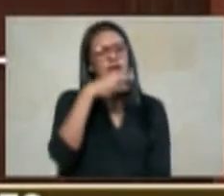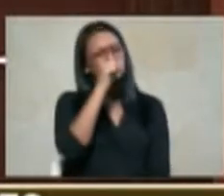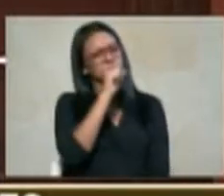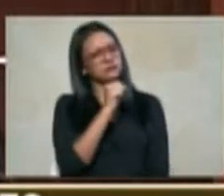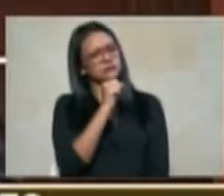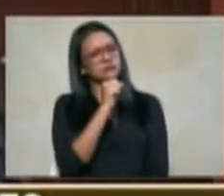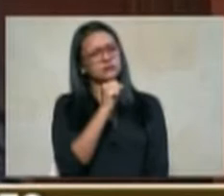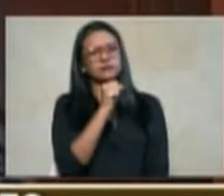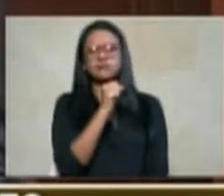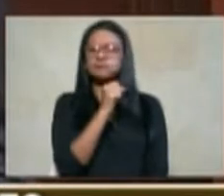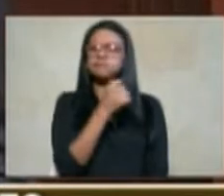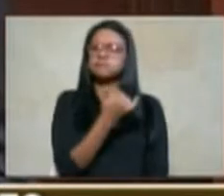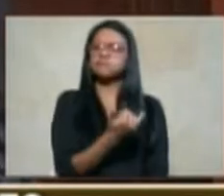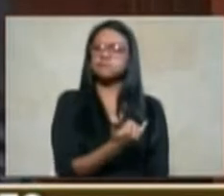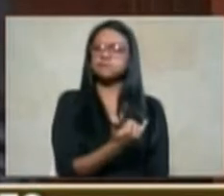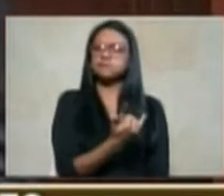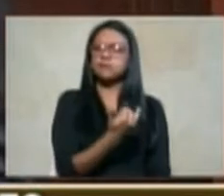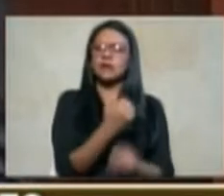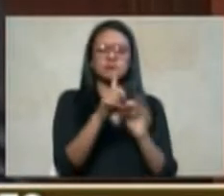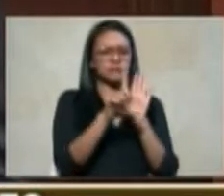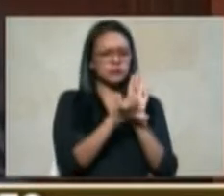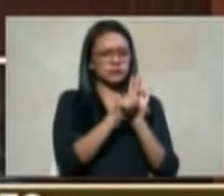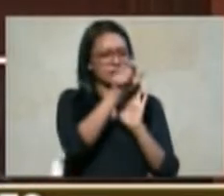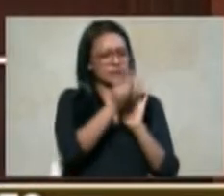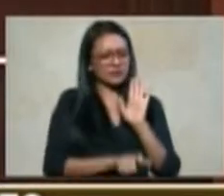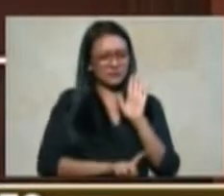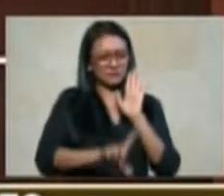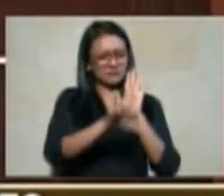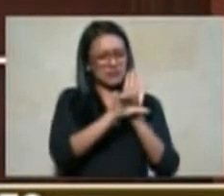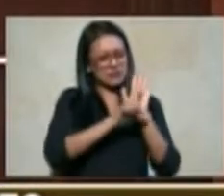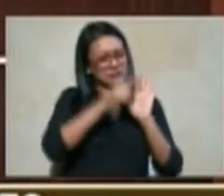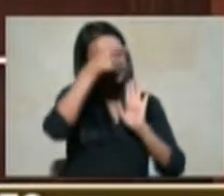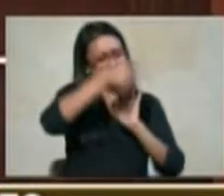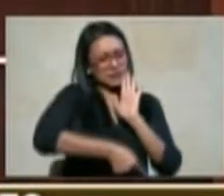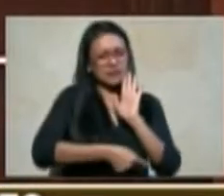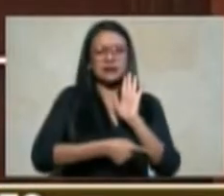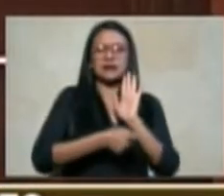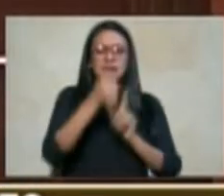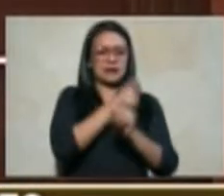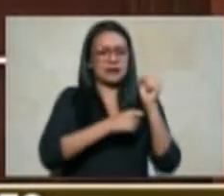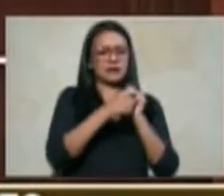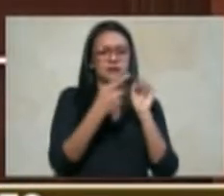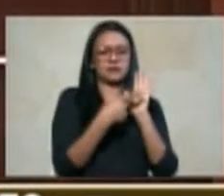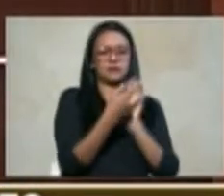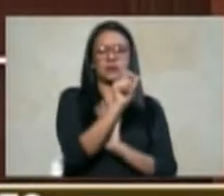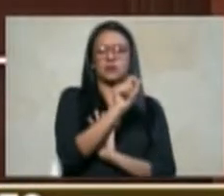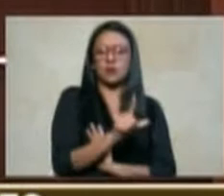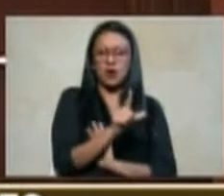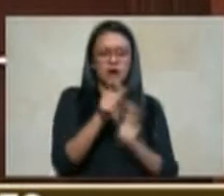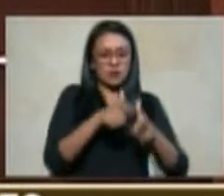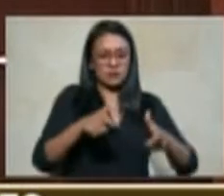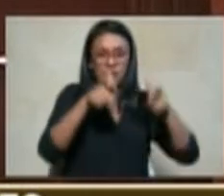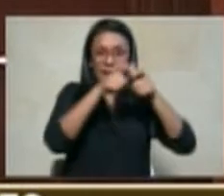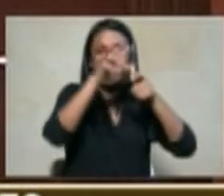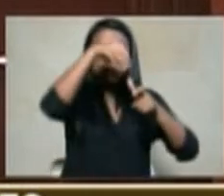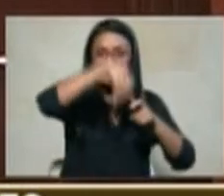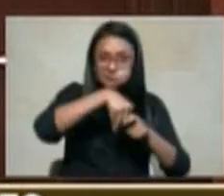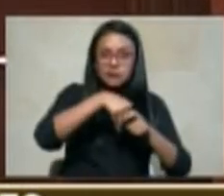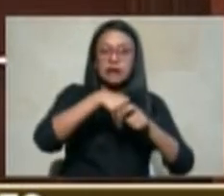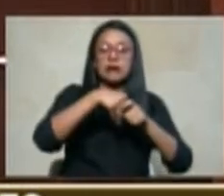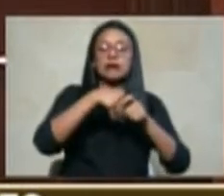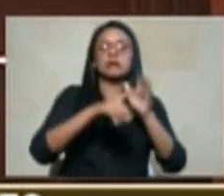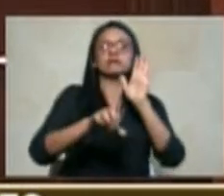el legislador del año 2011 determinó en este congreso de la república a efectos de la ley 1448